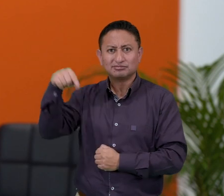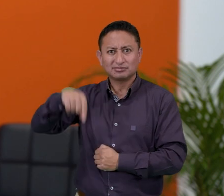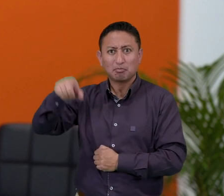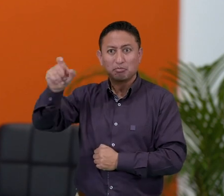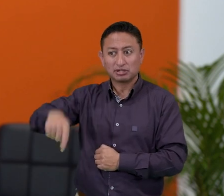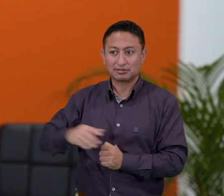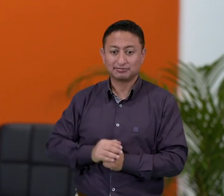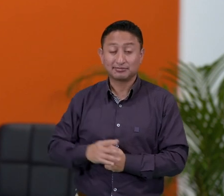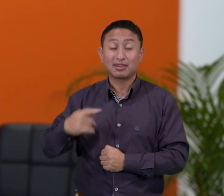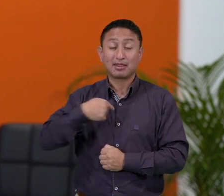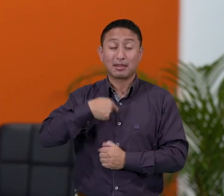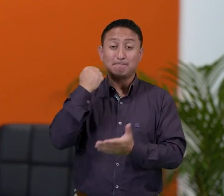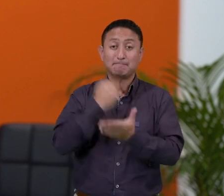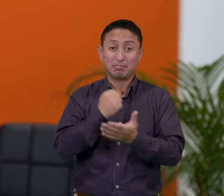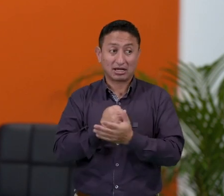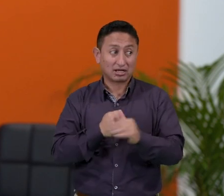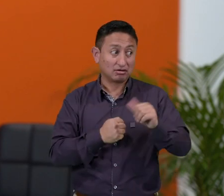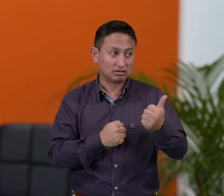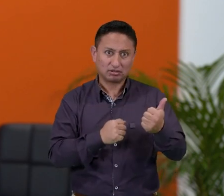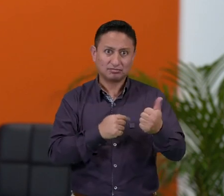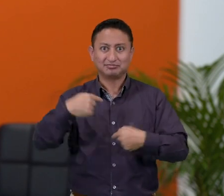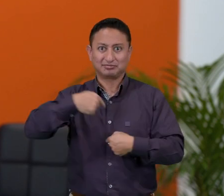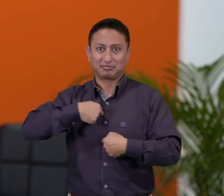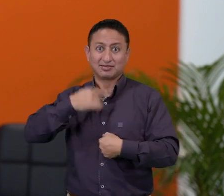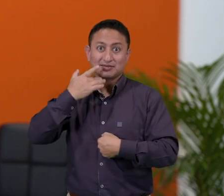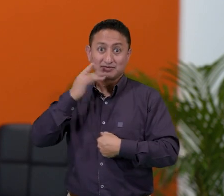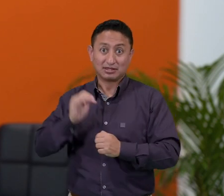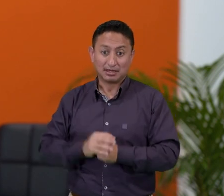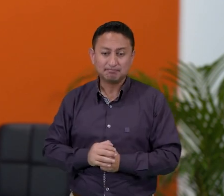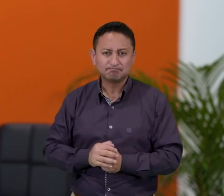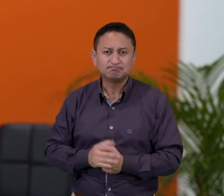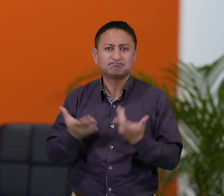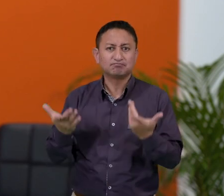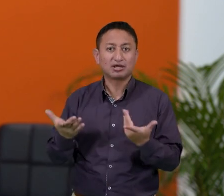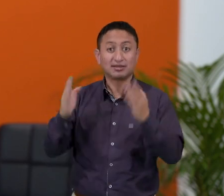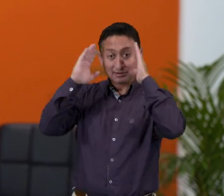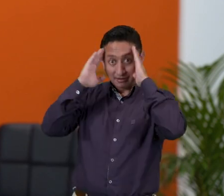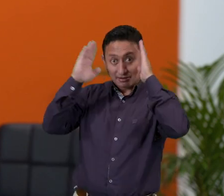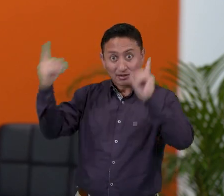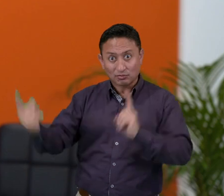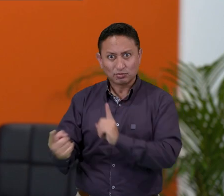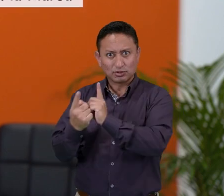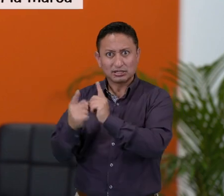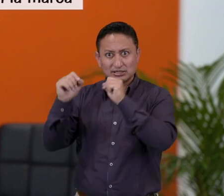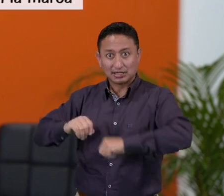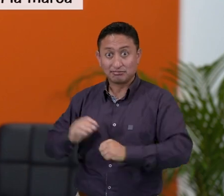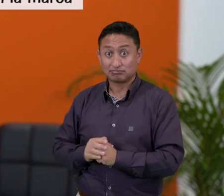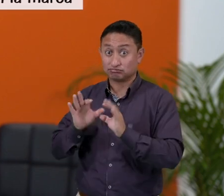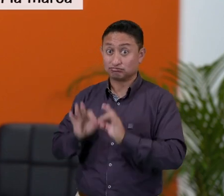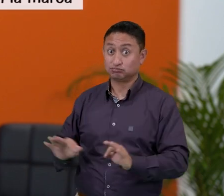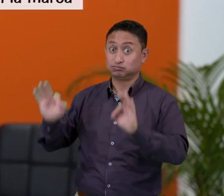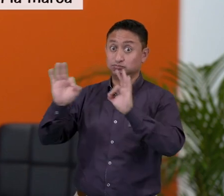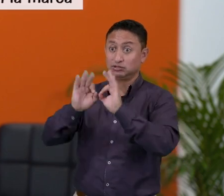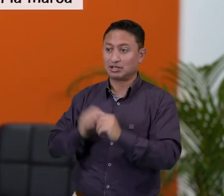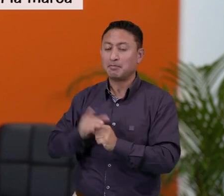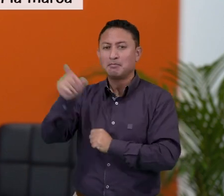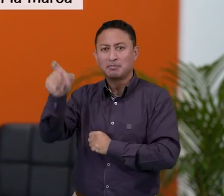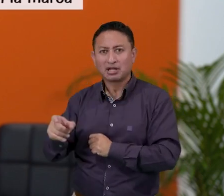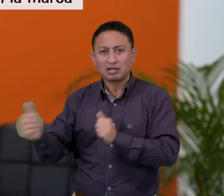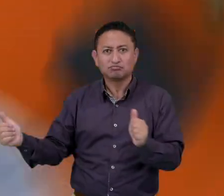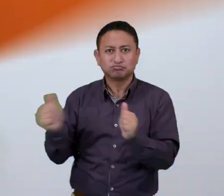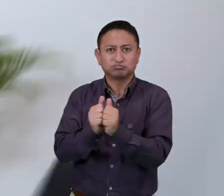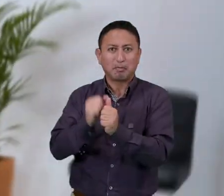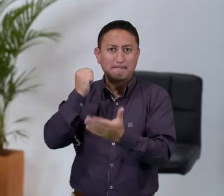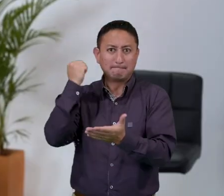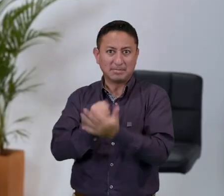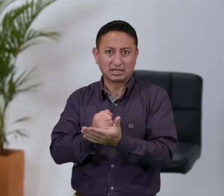determinar la preferencia de tu marca sobre la marca de la competencia. Es decir, la atención al cliente influye significativamente en la fidelidad con